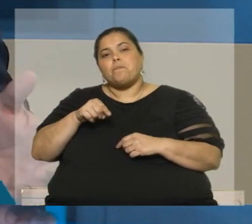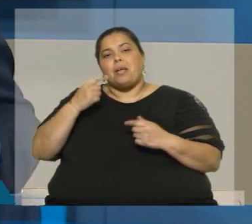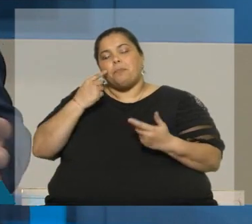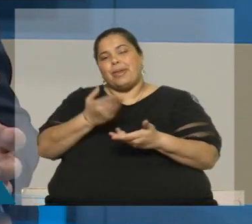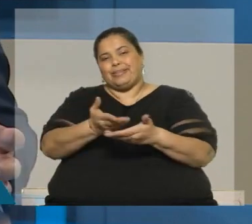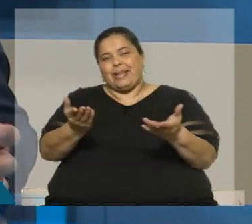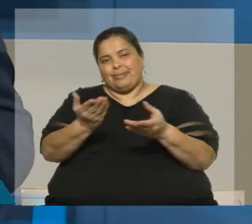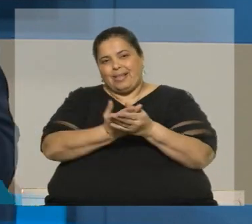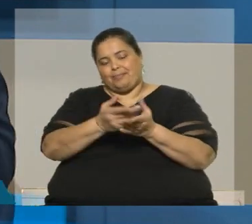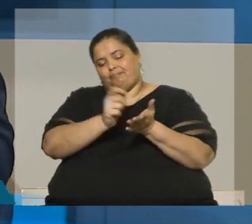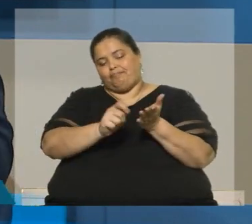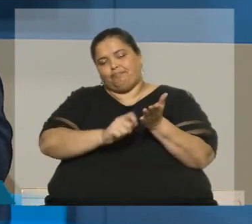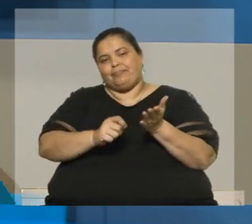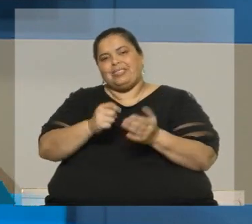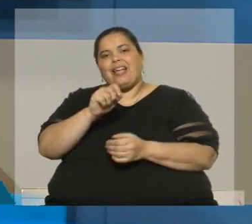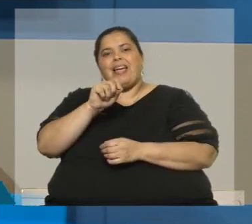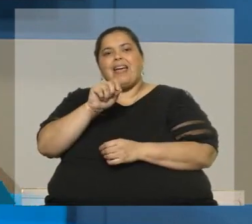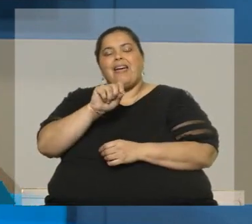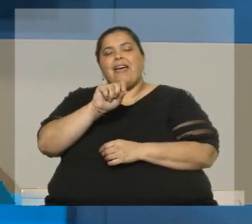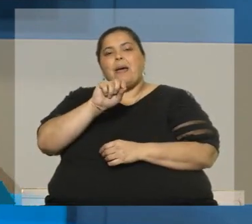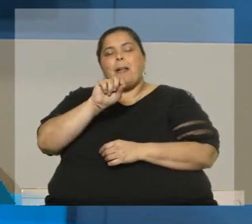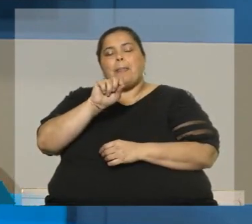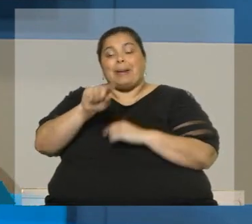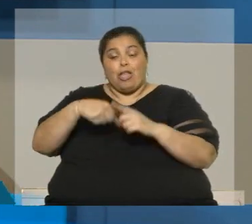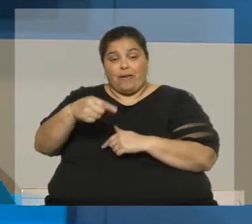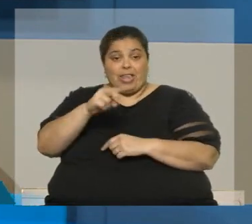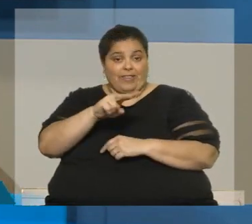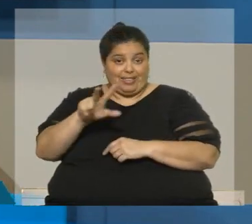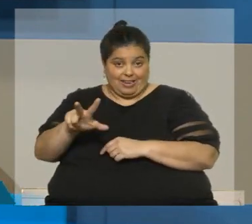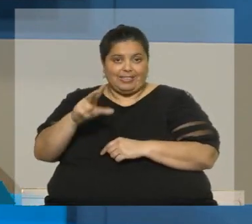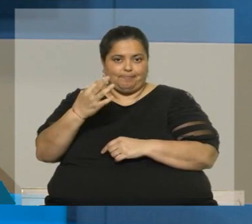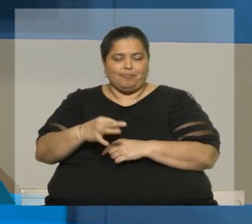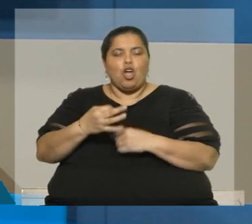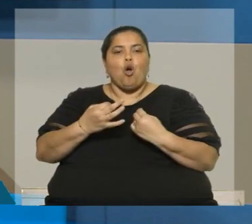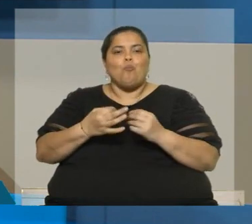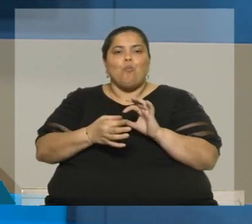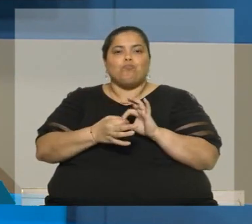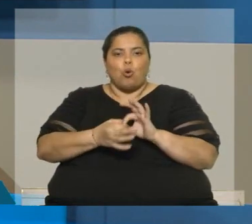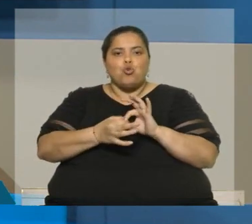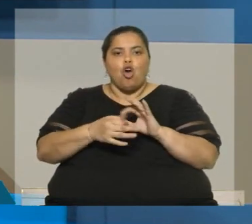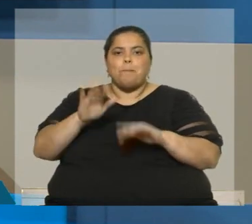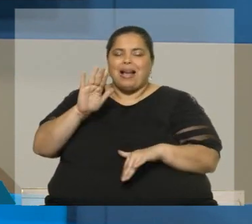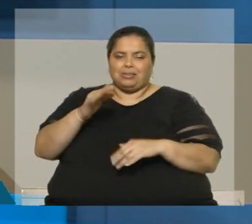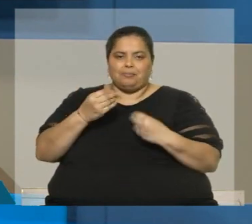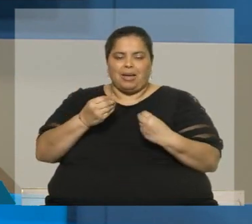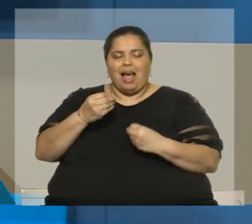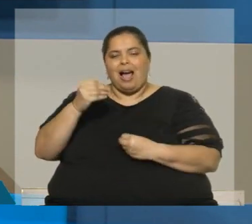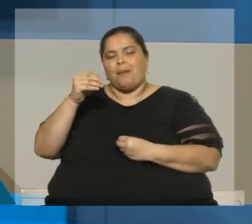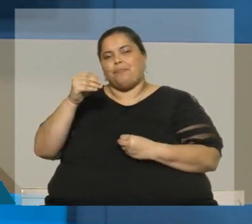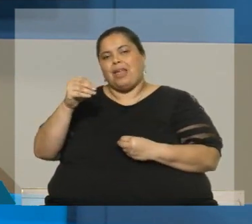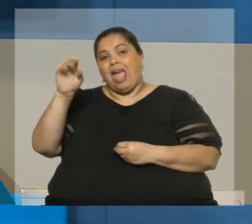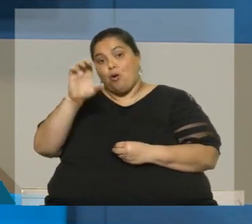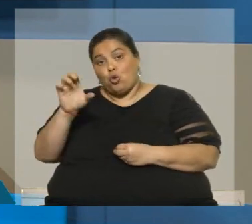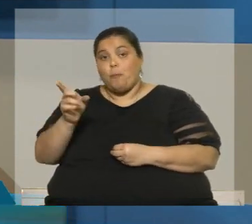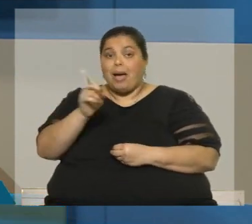de ruta 2023 para reforzar las relaciones entre Europa y América Latina. Estamos hoy aquí, una delegación del